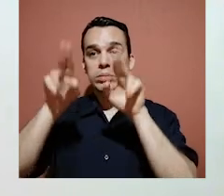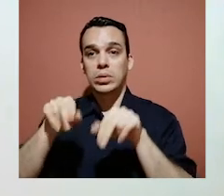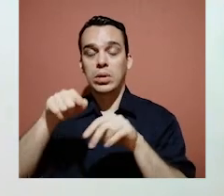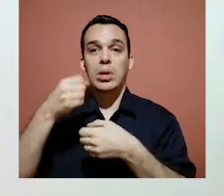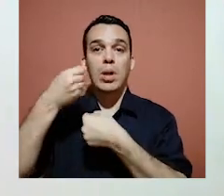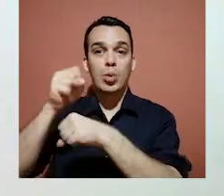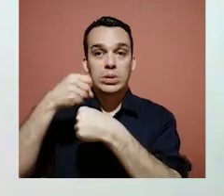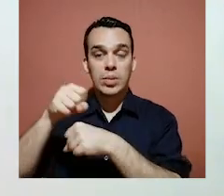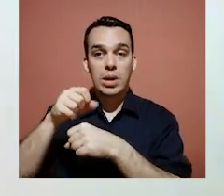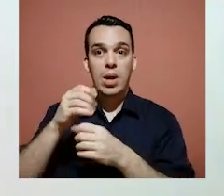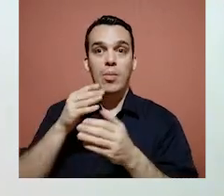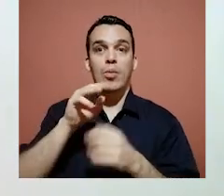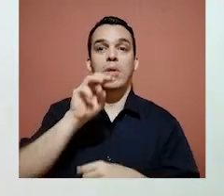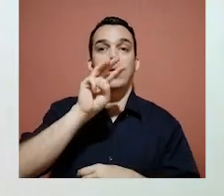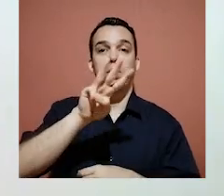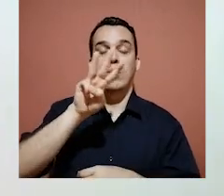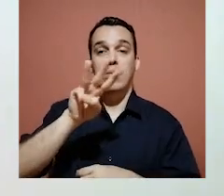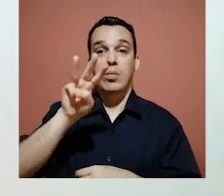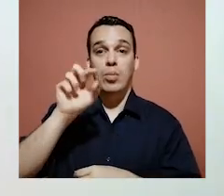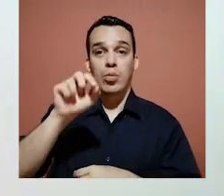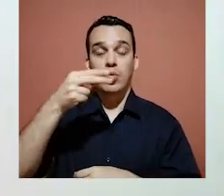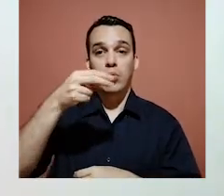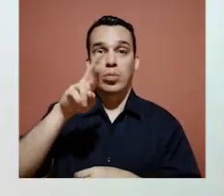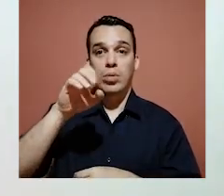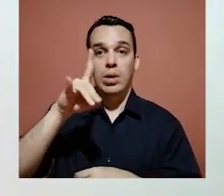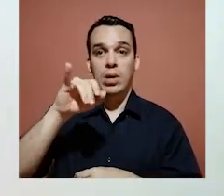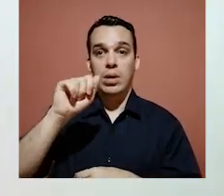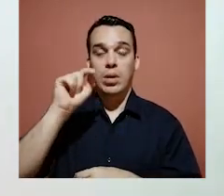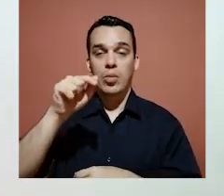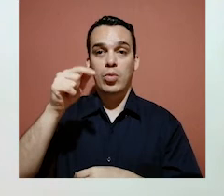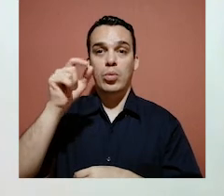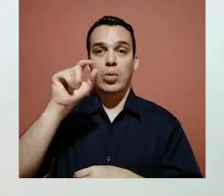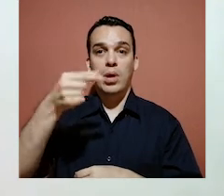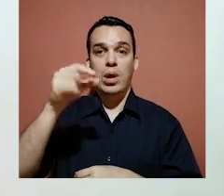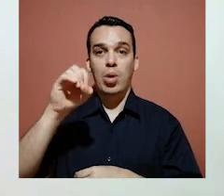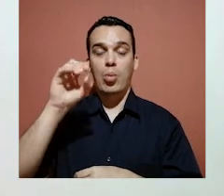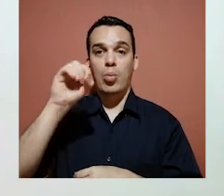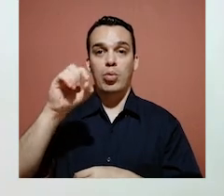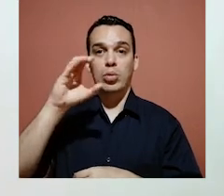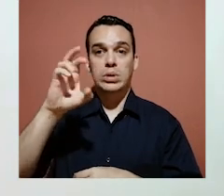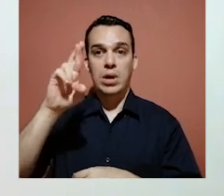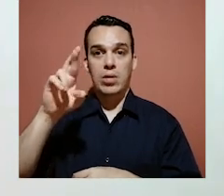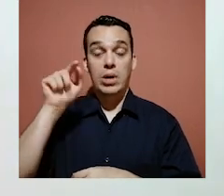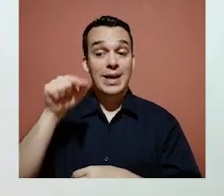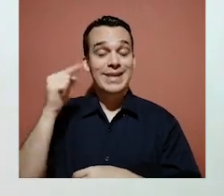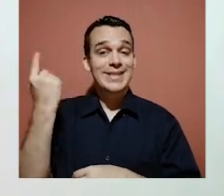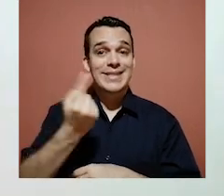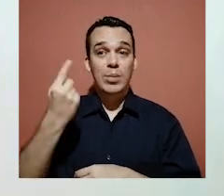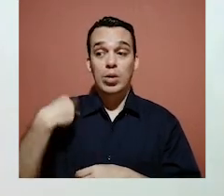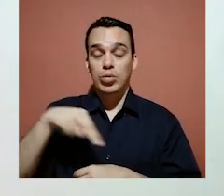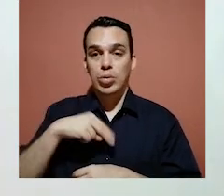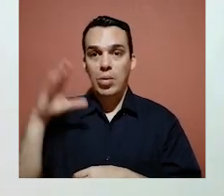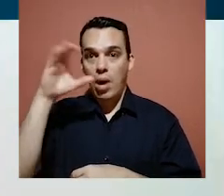de la municipalidad por medio de la página www.heredia.go.cr. Nosotros